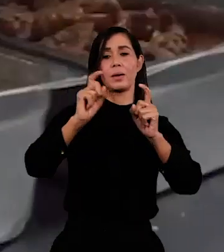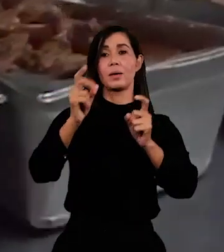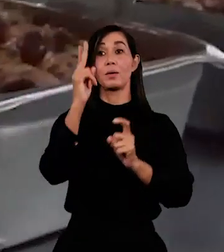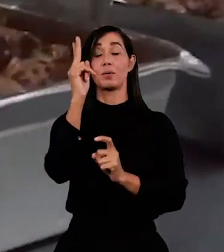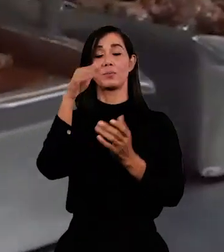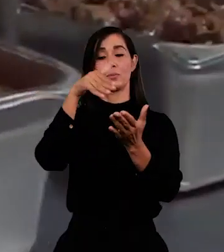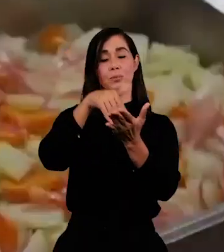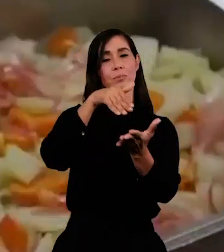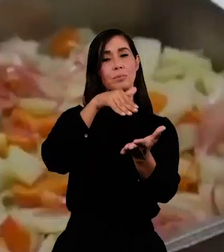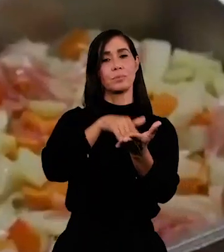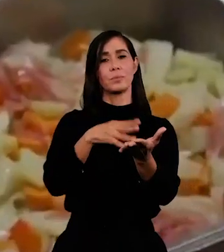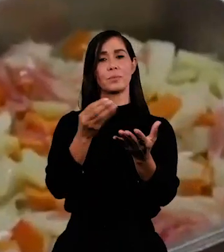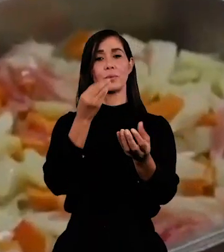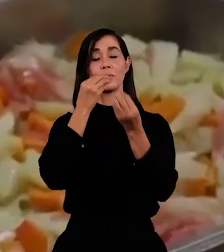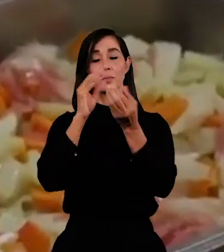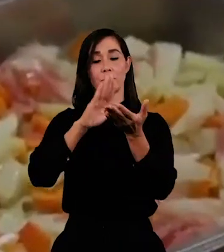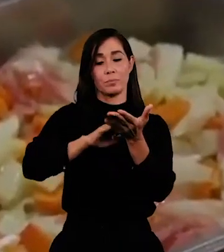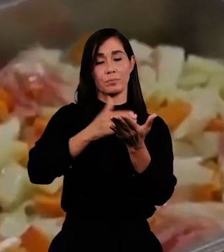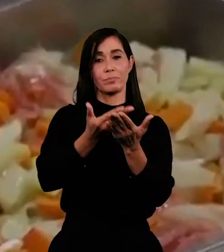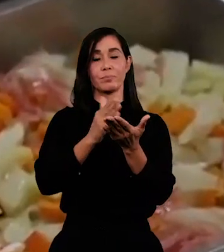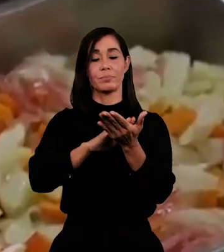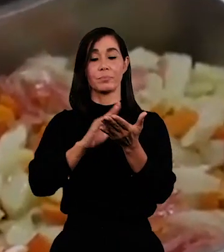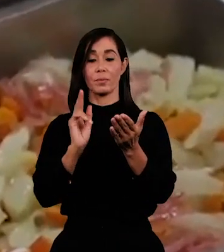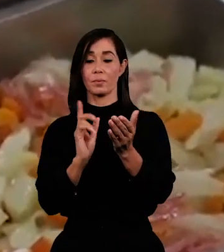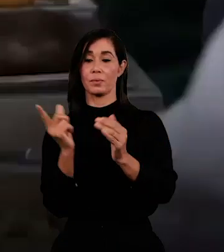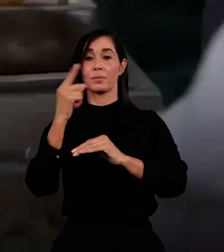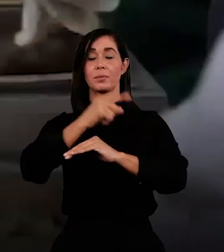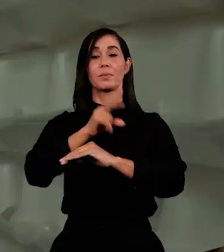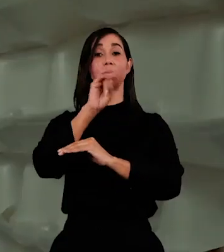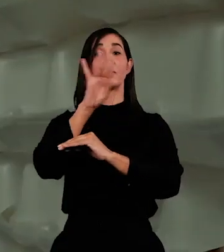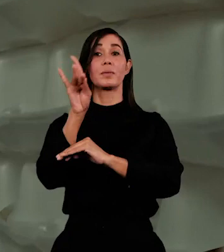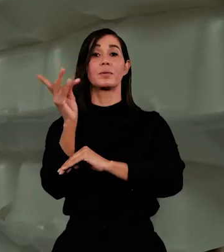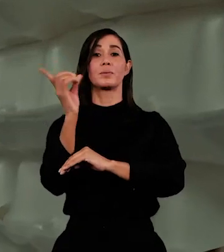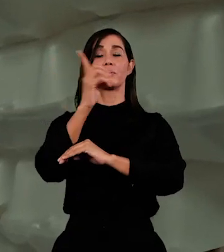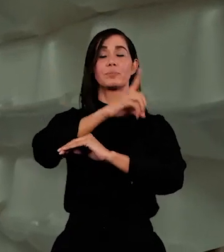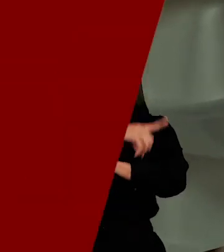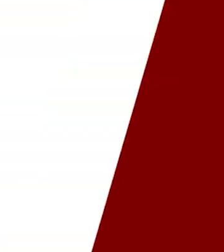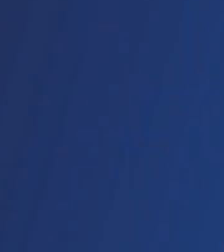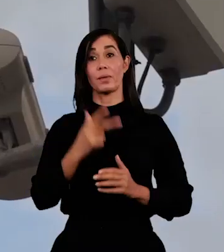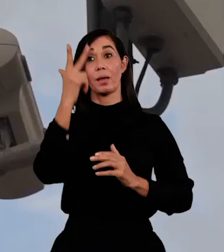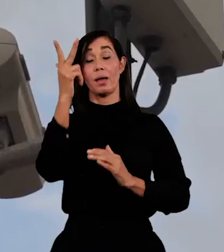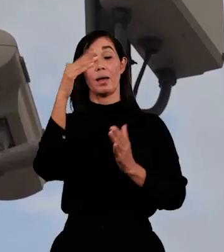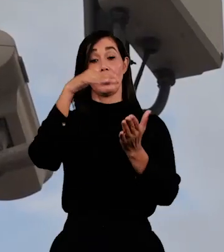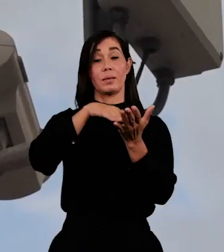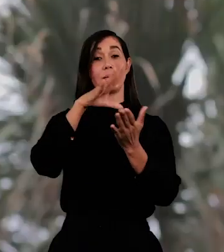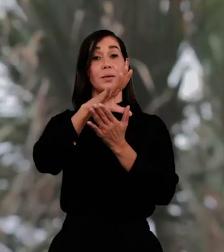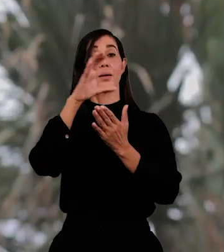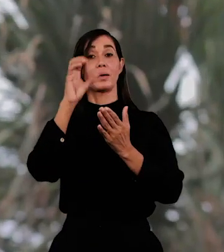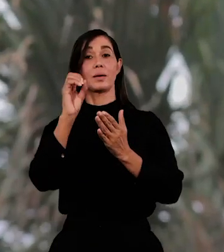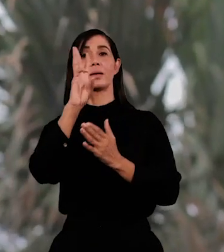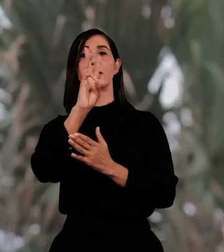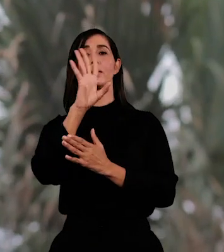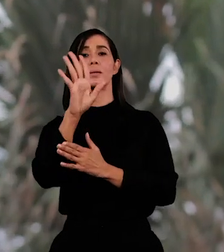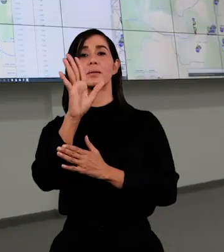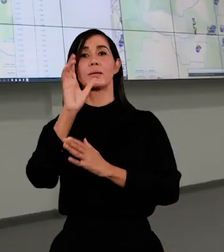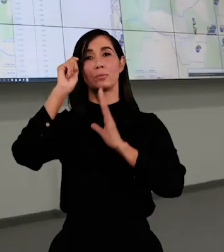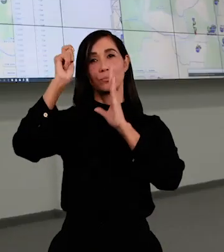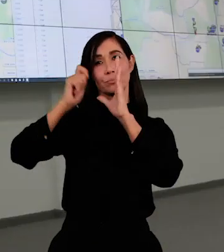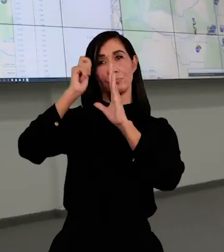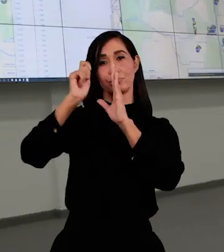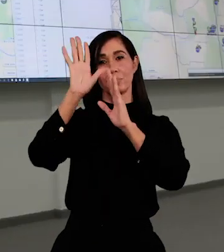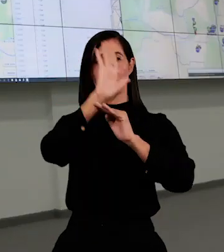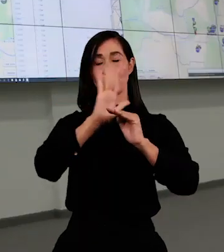de 2 millones de raciones de comida cocida durante los últimos 24 días. Las 3.565